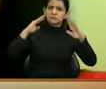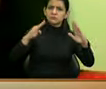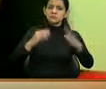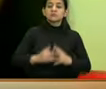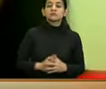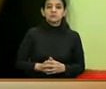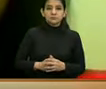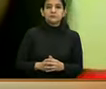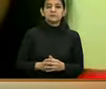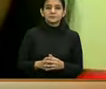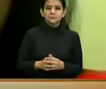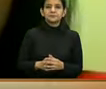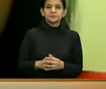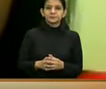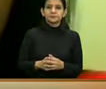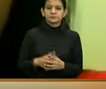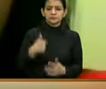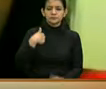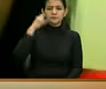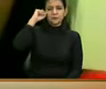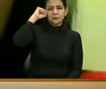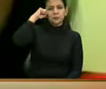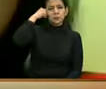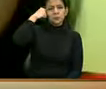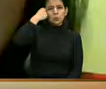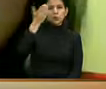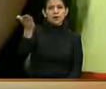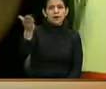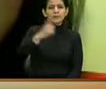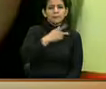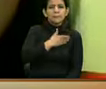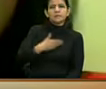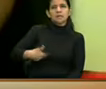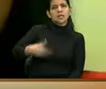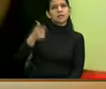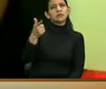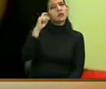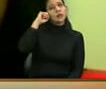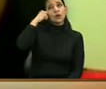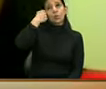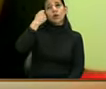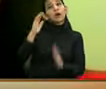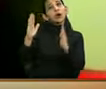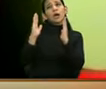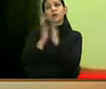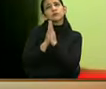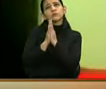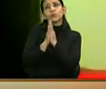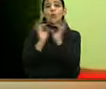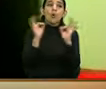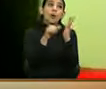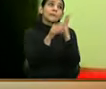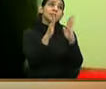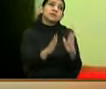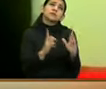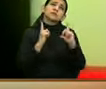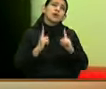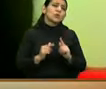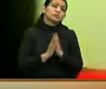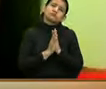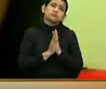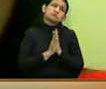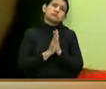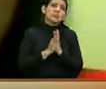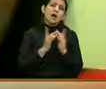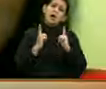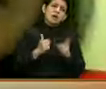¿Por qué recordarle al presidente lo que tiene que hacer? Y al ministro, y a la ministra, cómo tiene